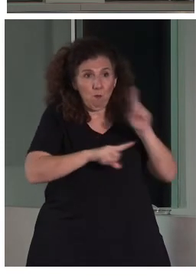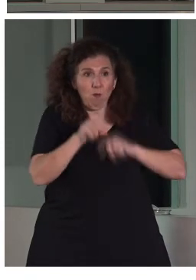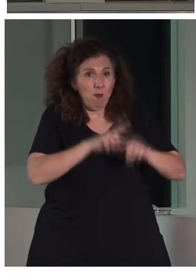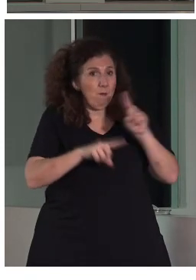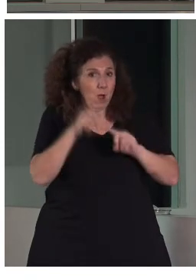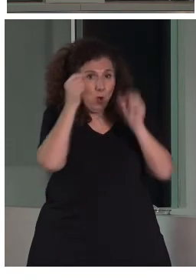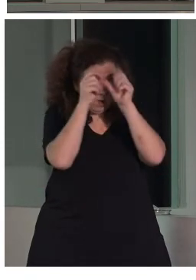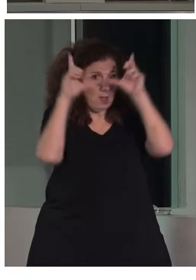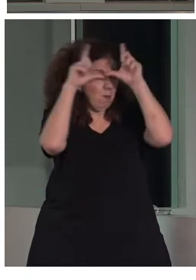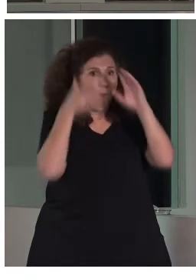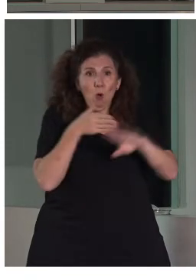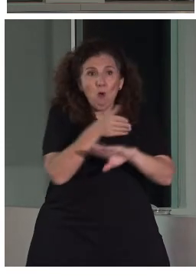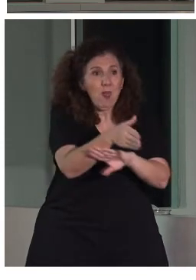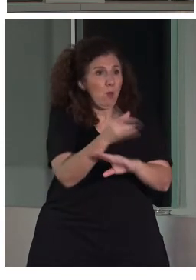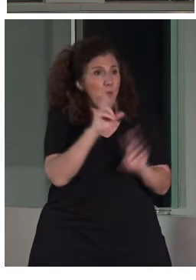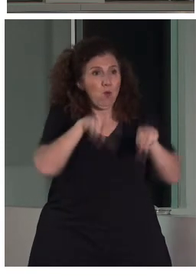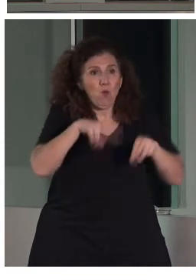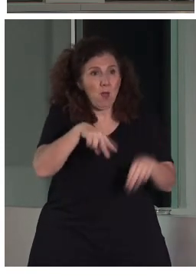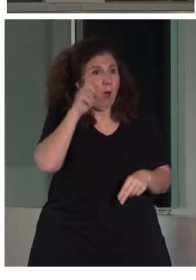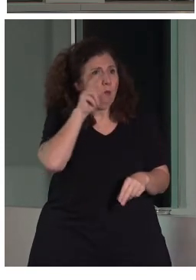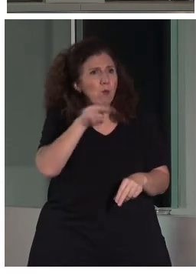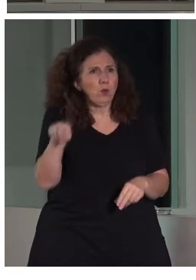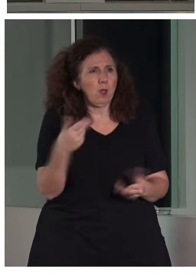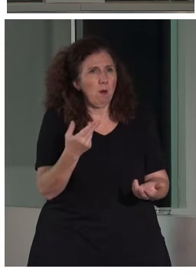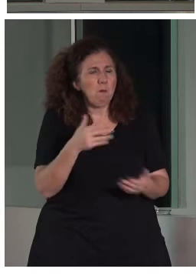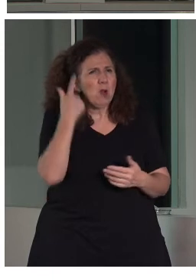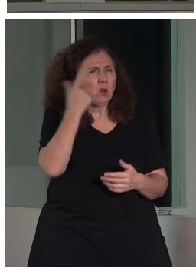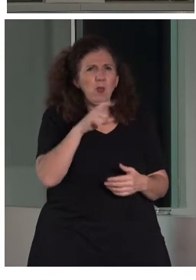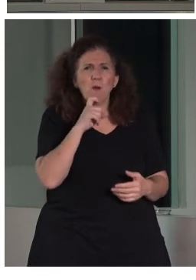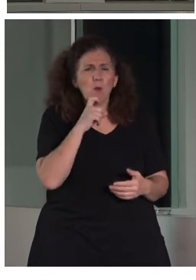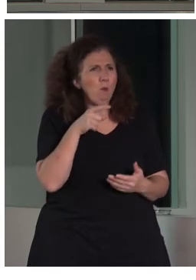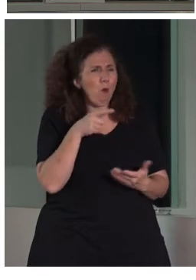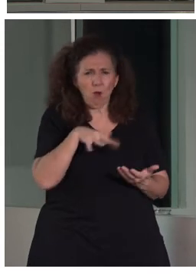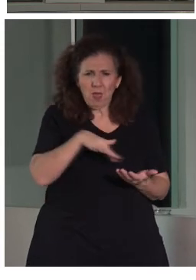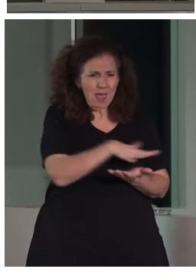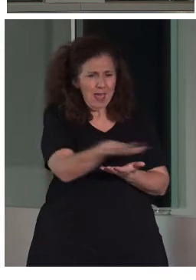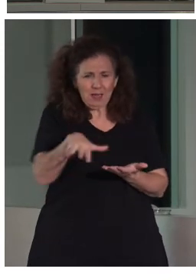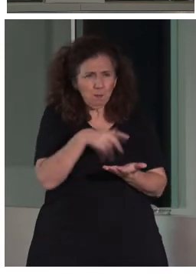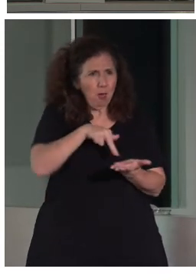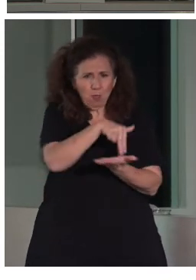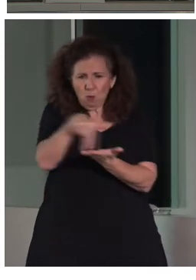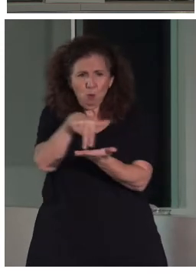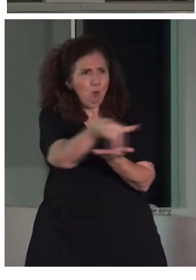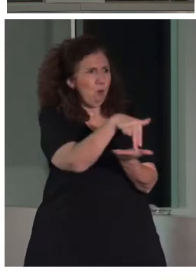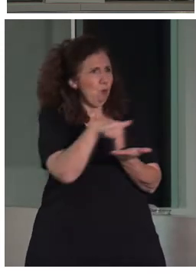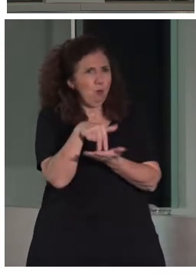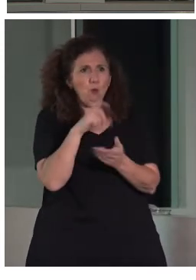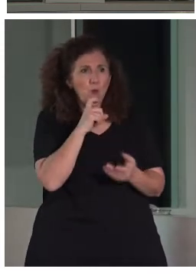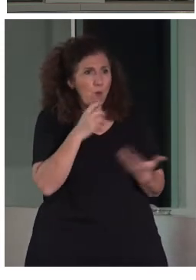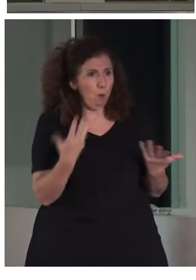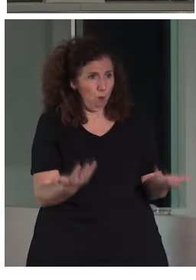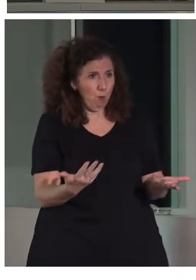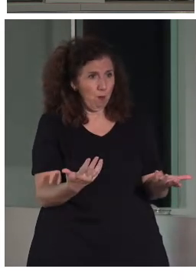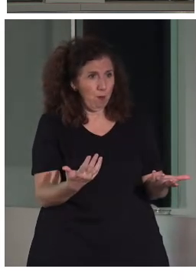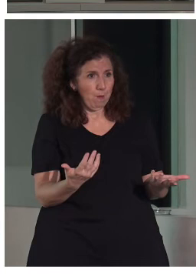Es que cuando entran a un museo se hacen muchas preguntas acerca del uso del espacio. Y entonces, pues claro, nos hemos encontrado con situaciones